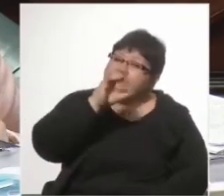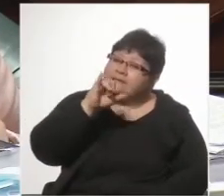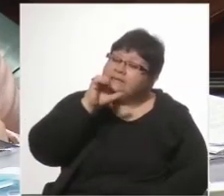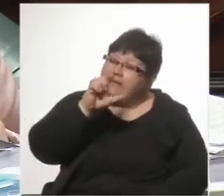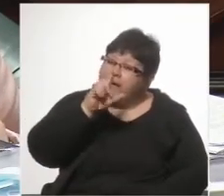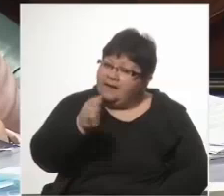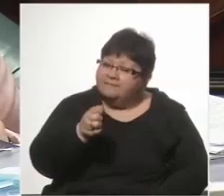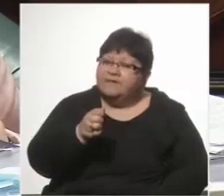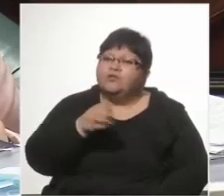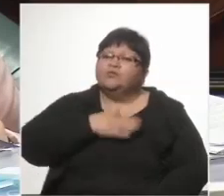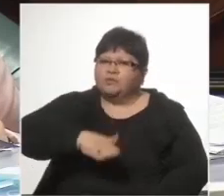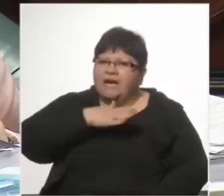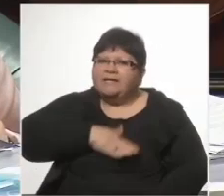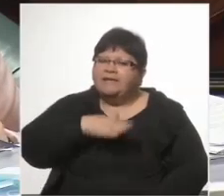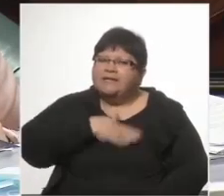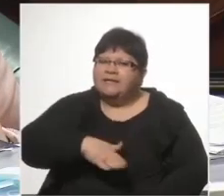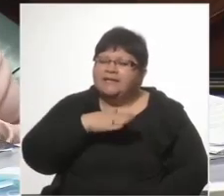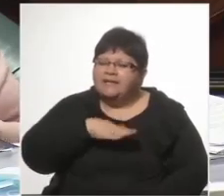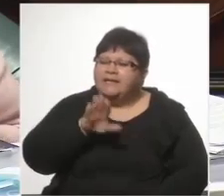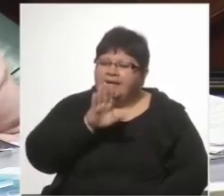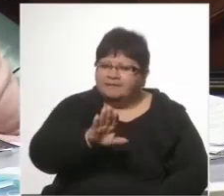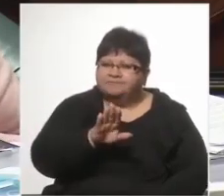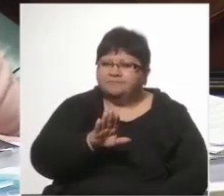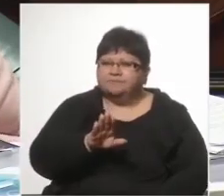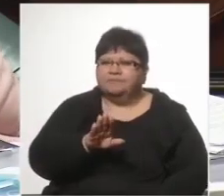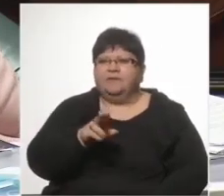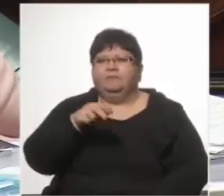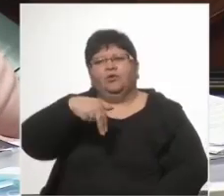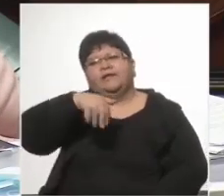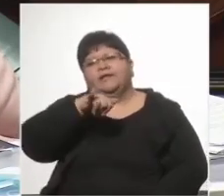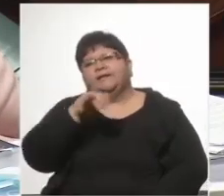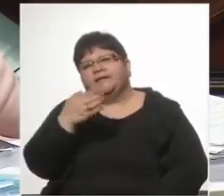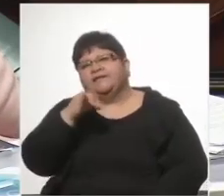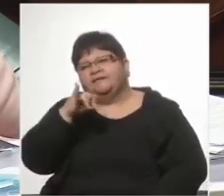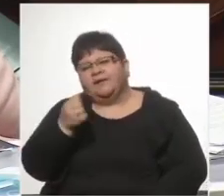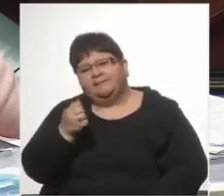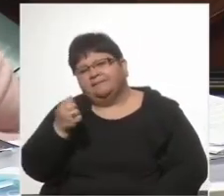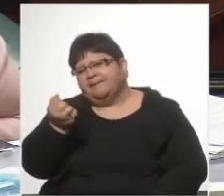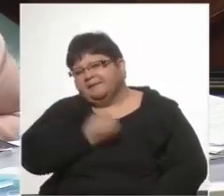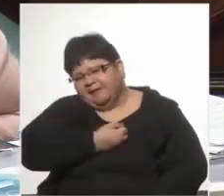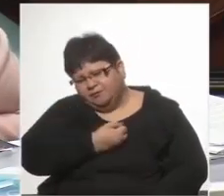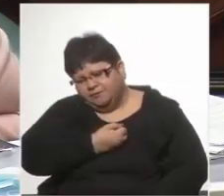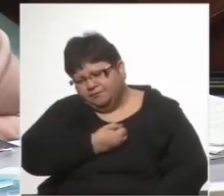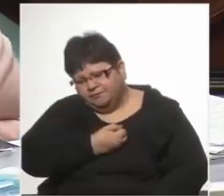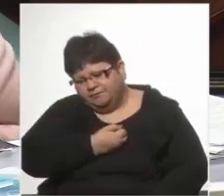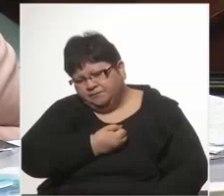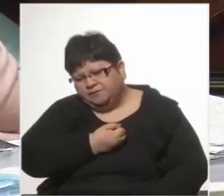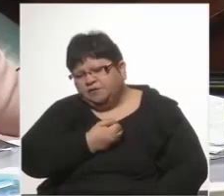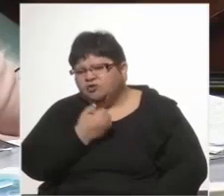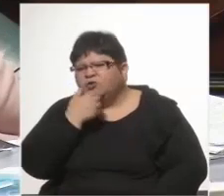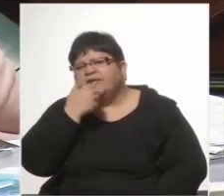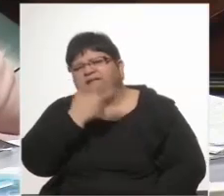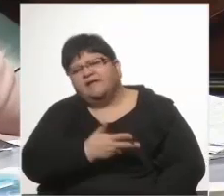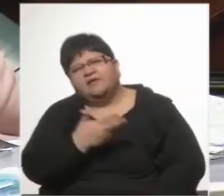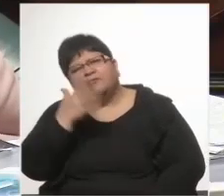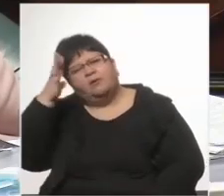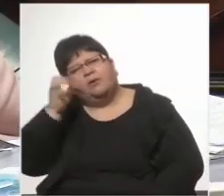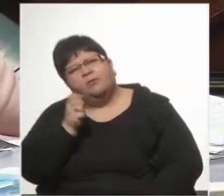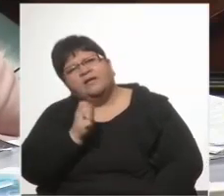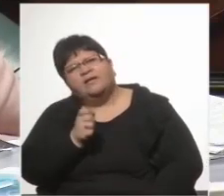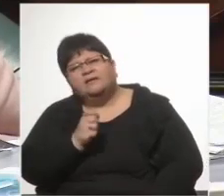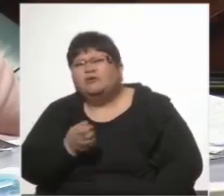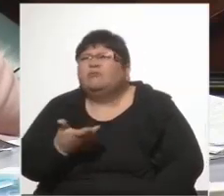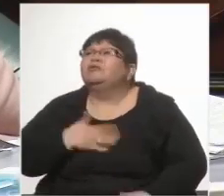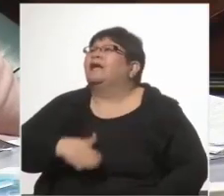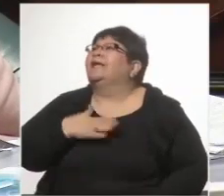tranquila, porque en esos momentos que a Nibia la mataron. Y yo le dije, a no sé quién, ¿cómo me